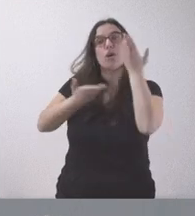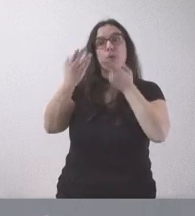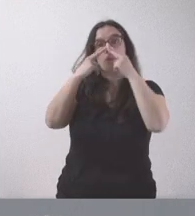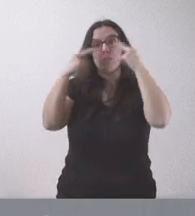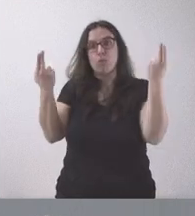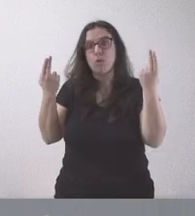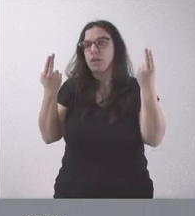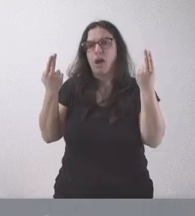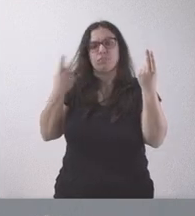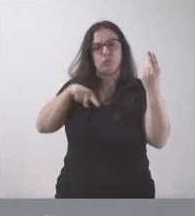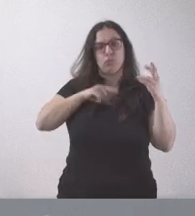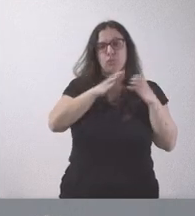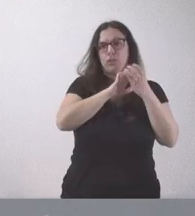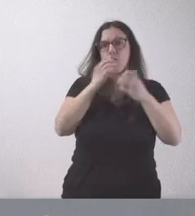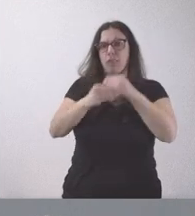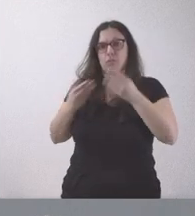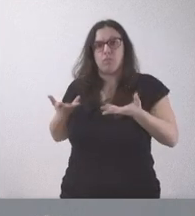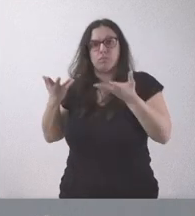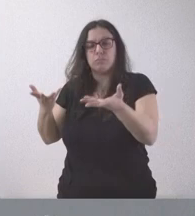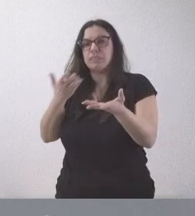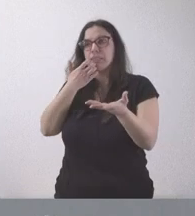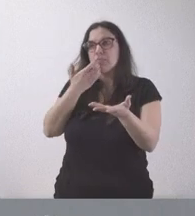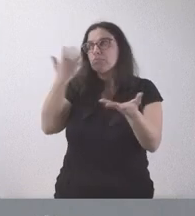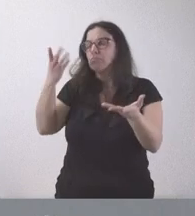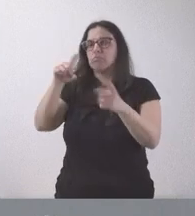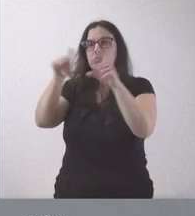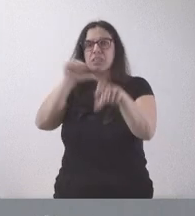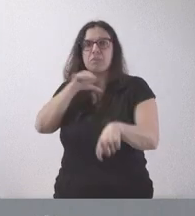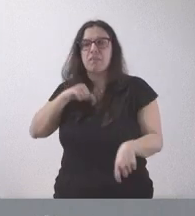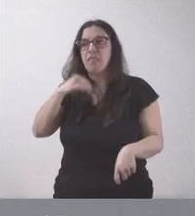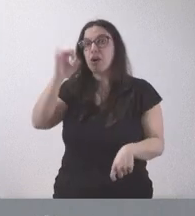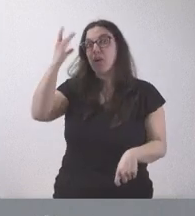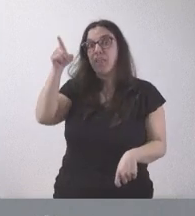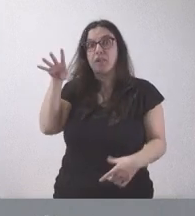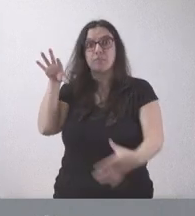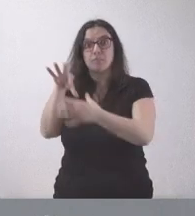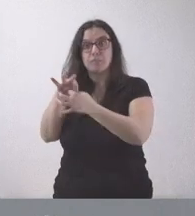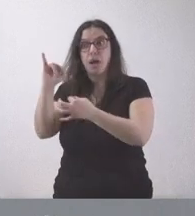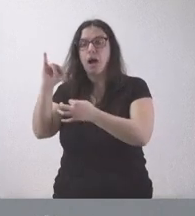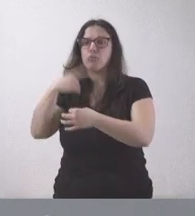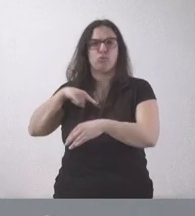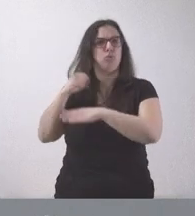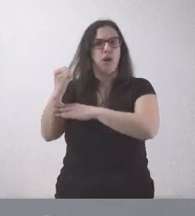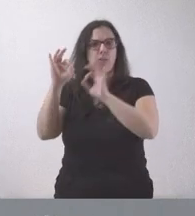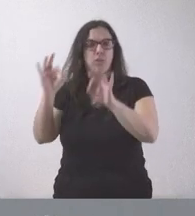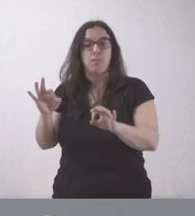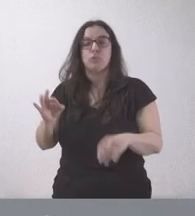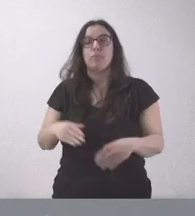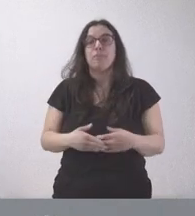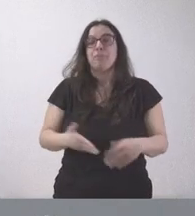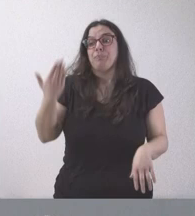sería la Junta de Castilla y León. Por tanto, si hay cualquier promotor privado que tenga una iniciativa en relación con él mismo, contaría con nuestro apoyo. ¿Cuándo lo hubo?